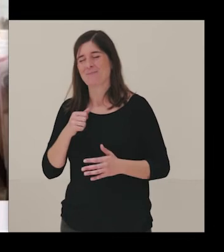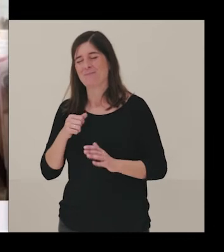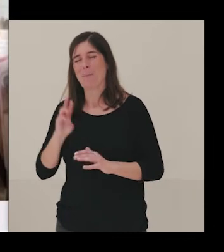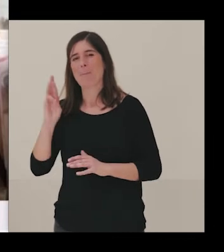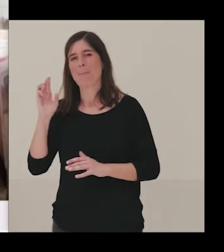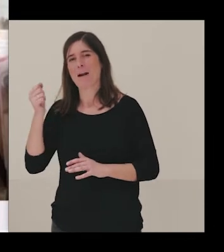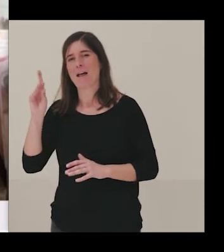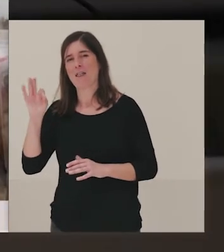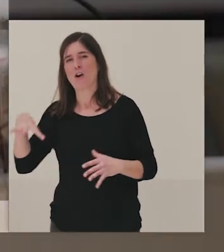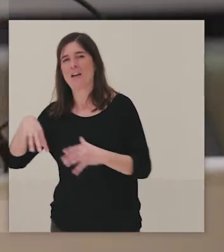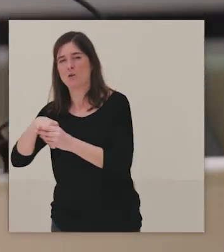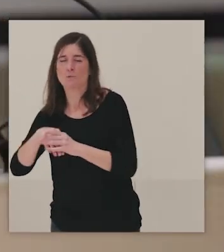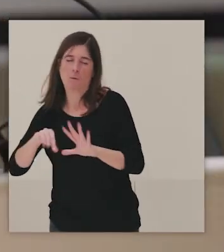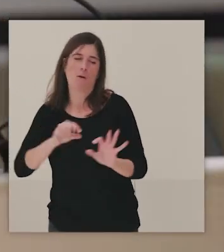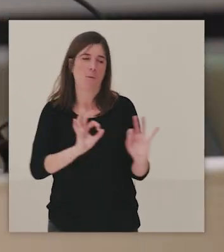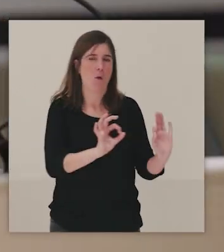ser el programa.